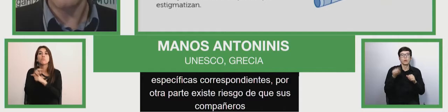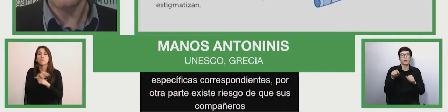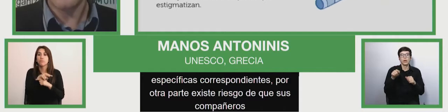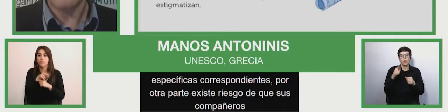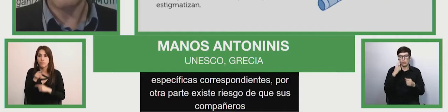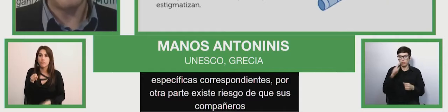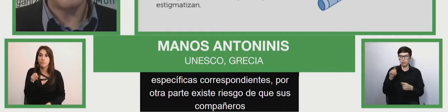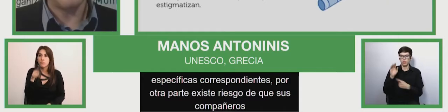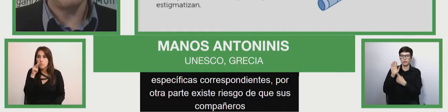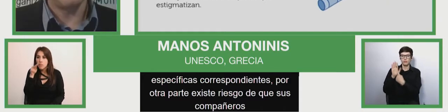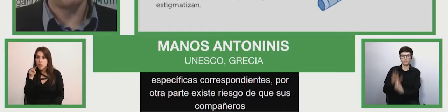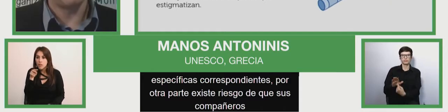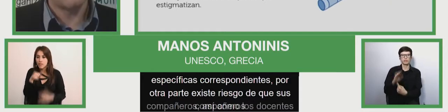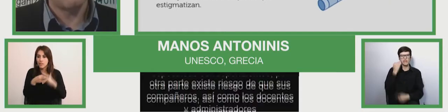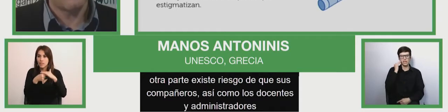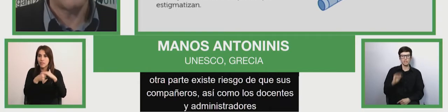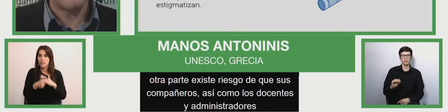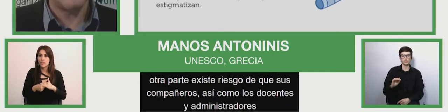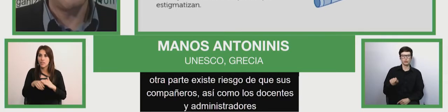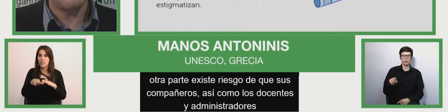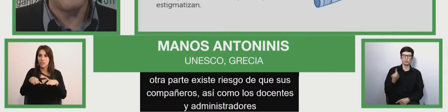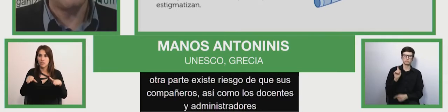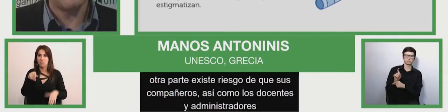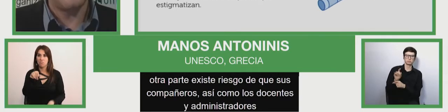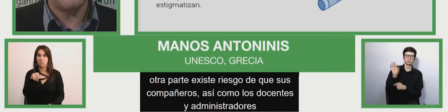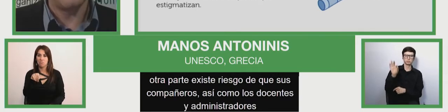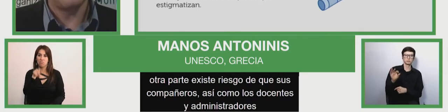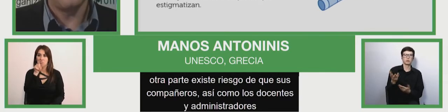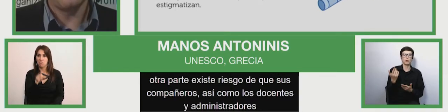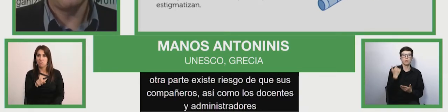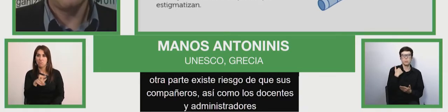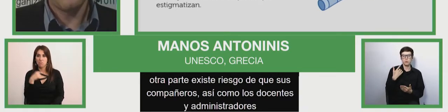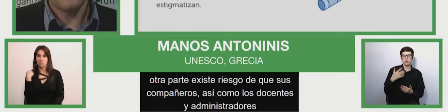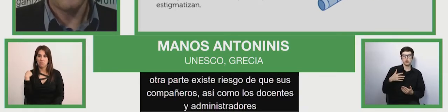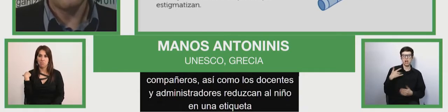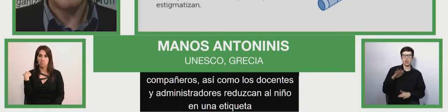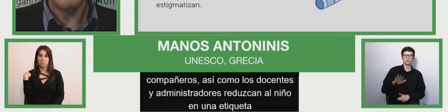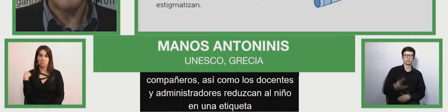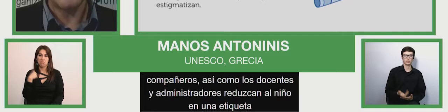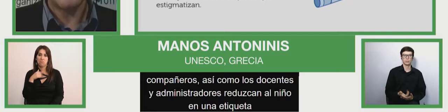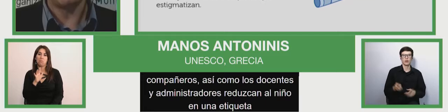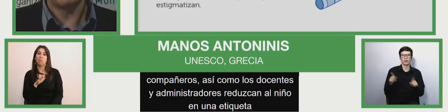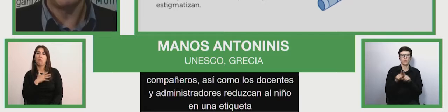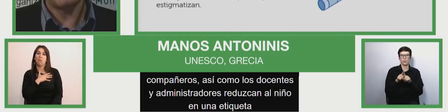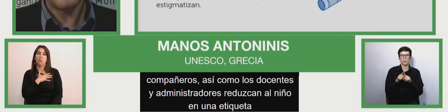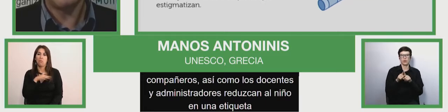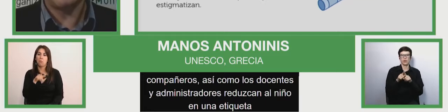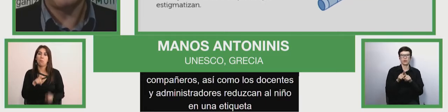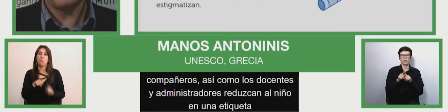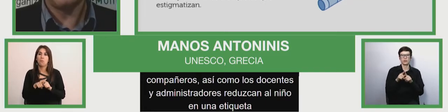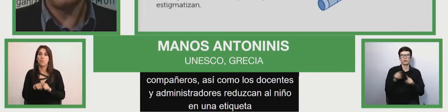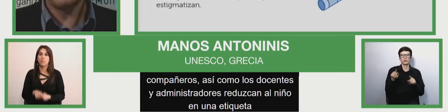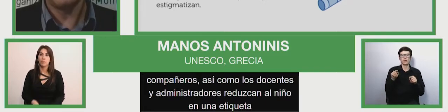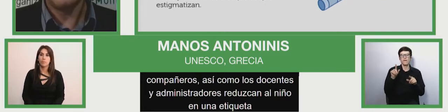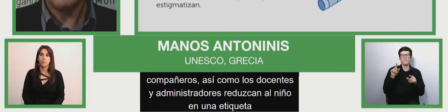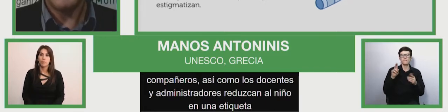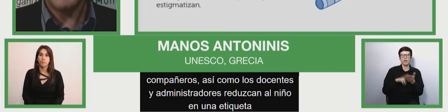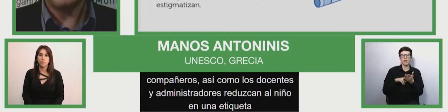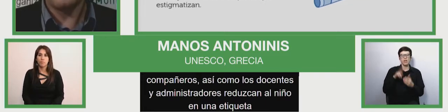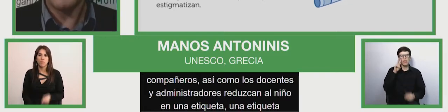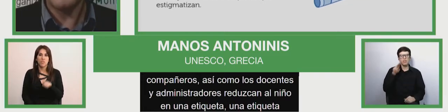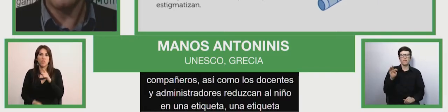niño a una etiqueta y se comportan con el siguiente aspecto estereótipos. Una etiqueta que suscita bajas expectativas,